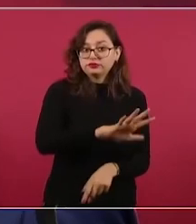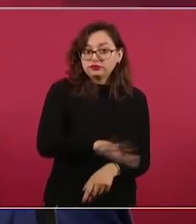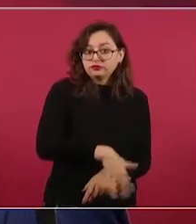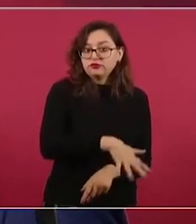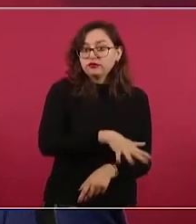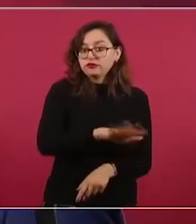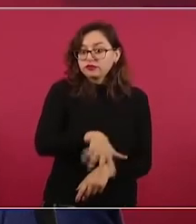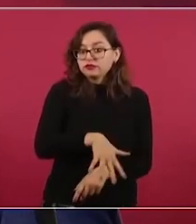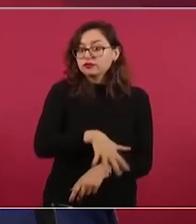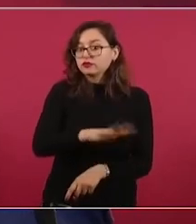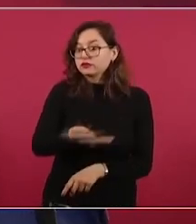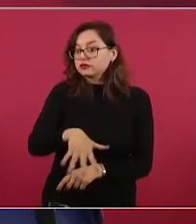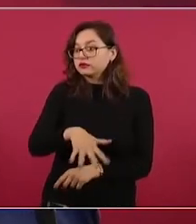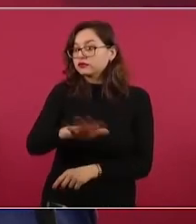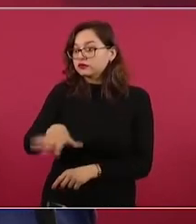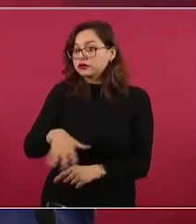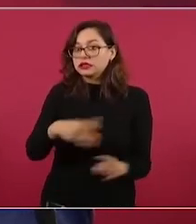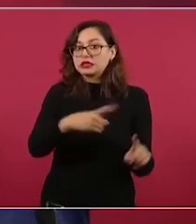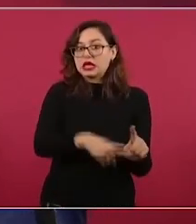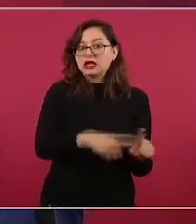investigar a otros implicados